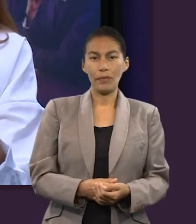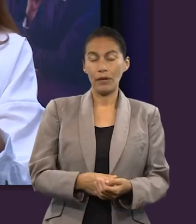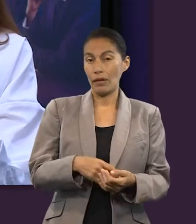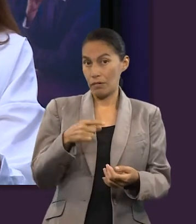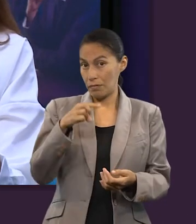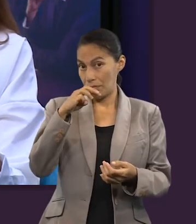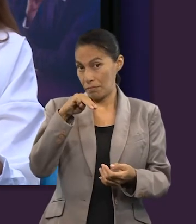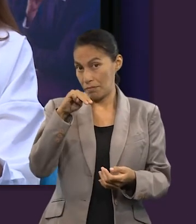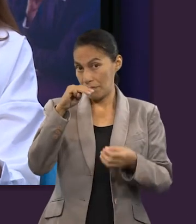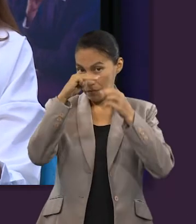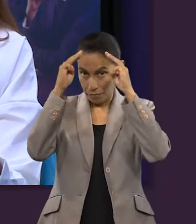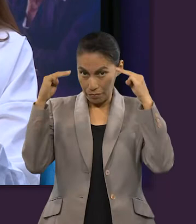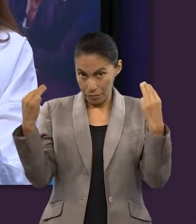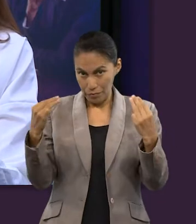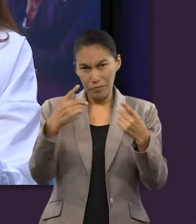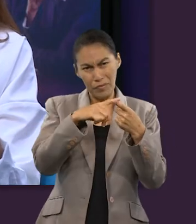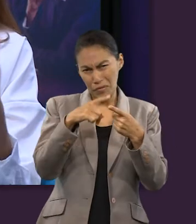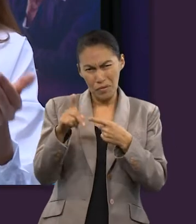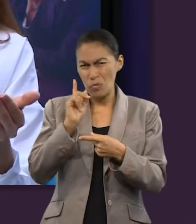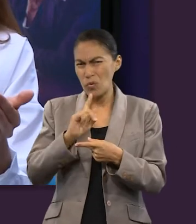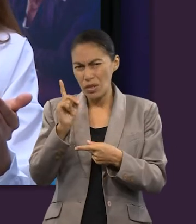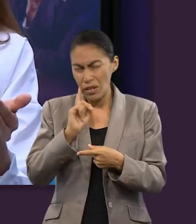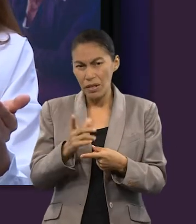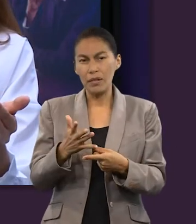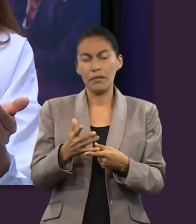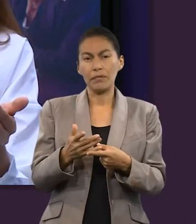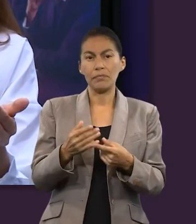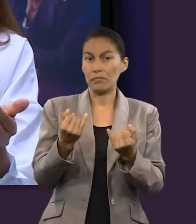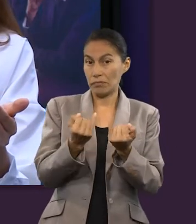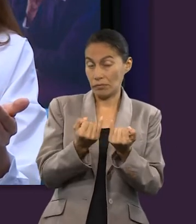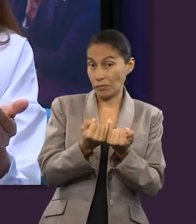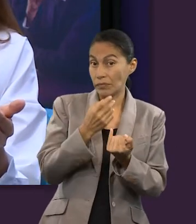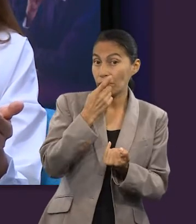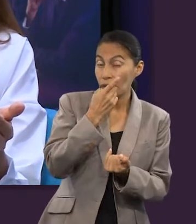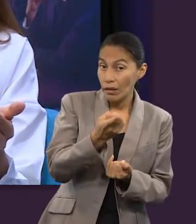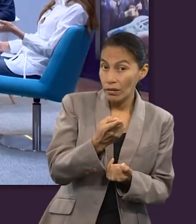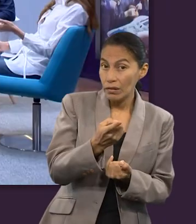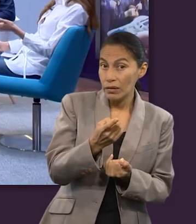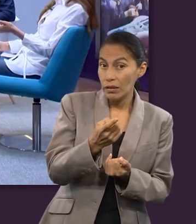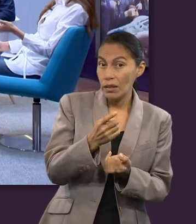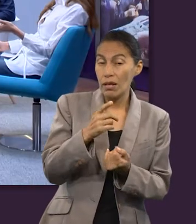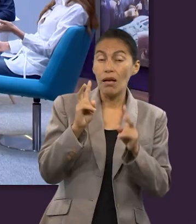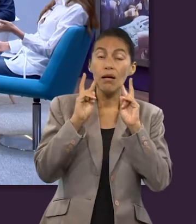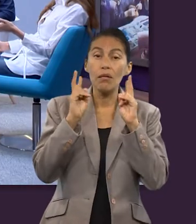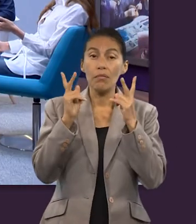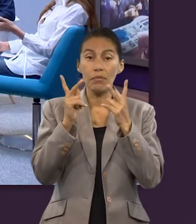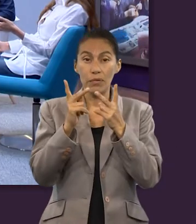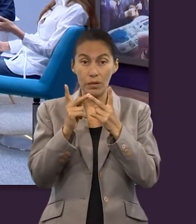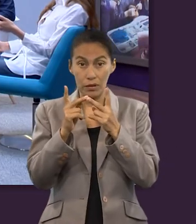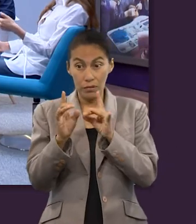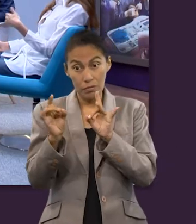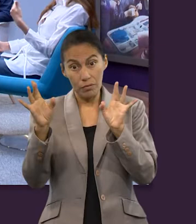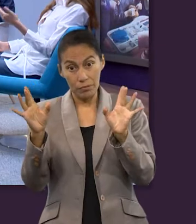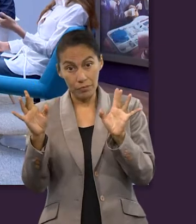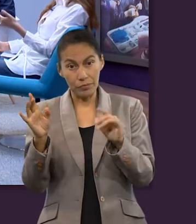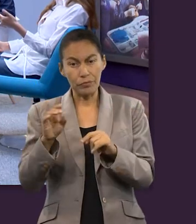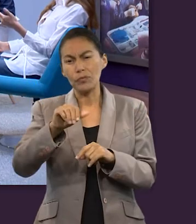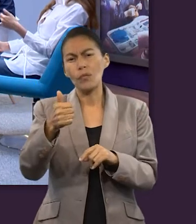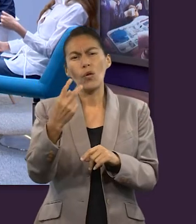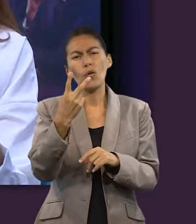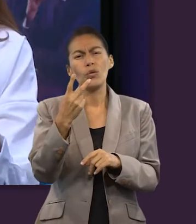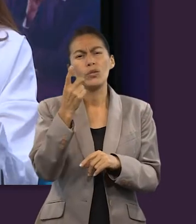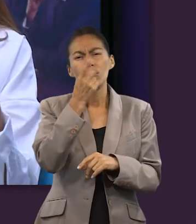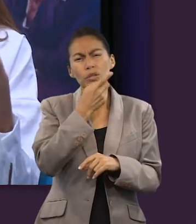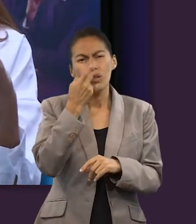aparte de describir a María Magdalena y a algunas otras mujeres, también se nos afirma que se le apareció a Pedro,